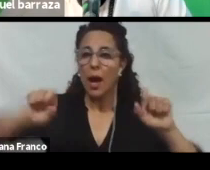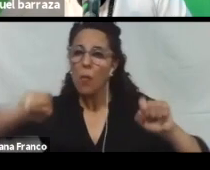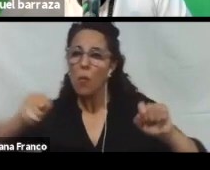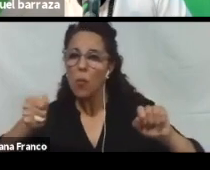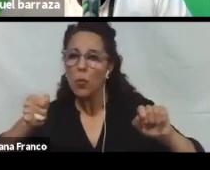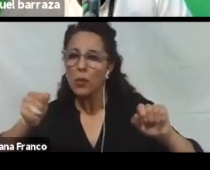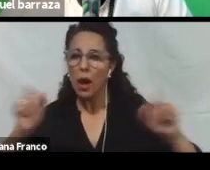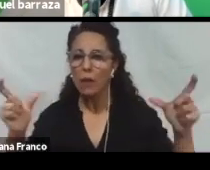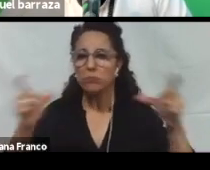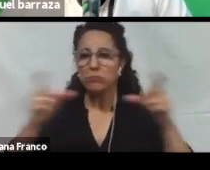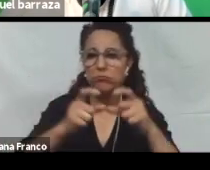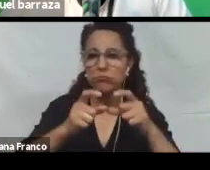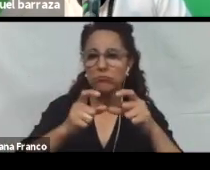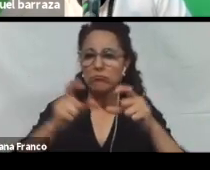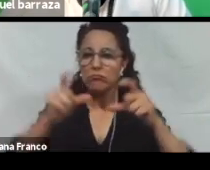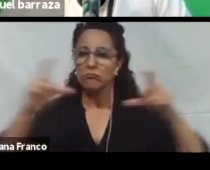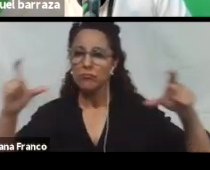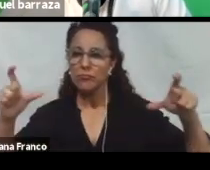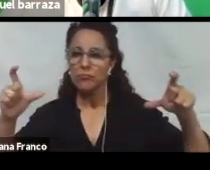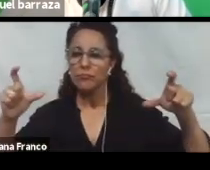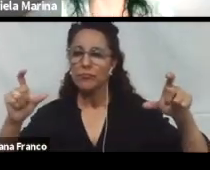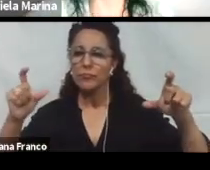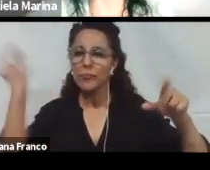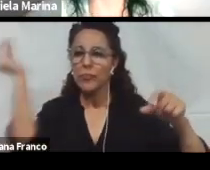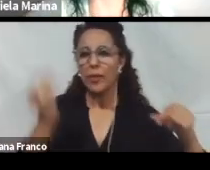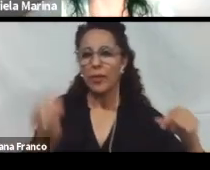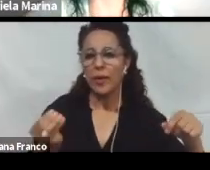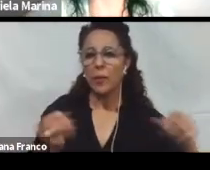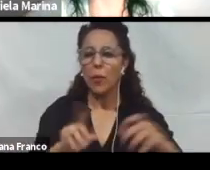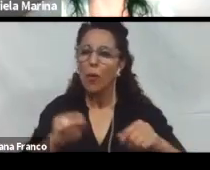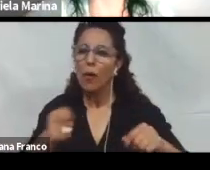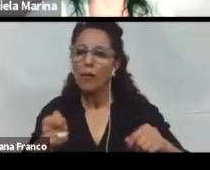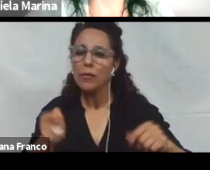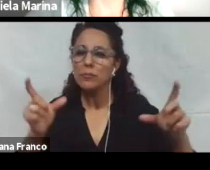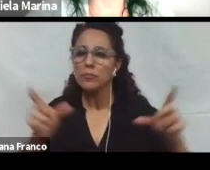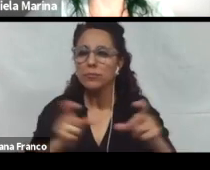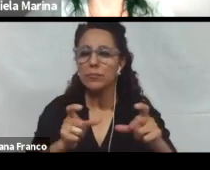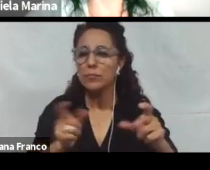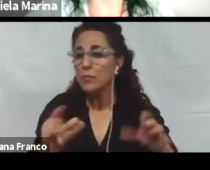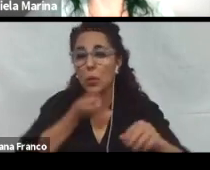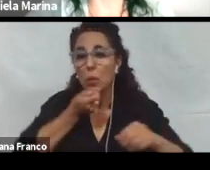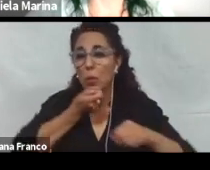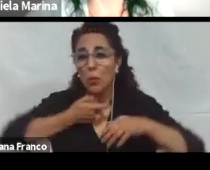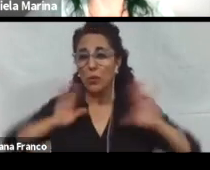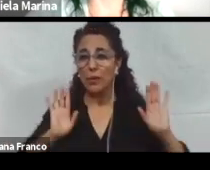ajustar los tamaños, que podés configurar la pantalla de la interfaz como te resulte más cómodo.